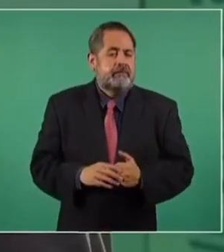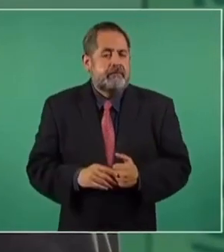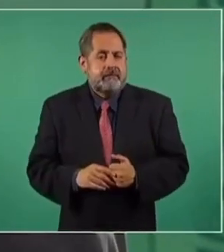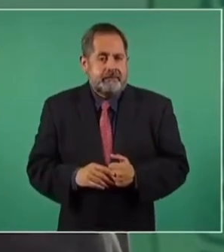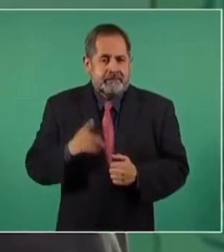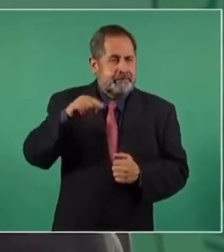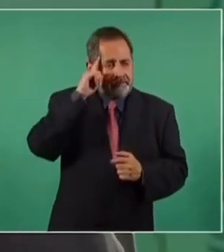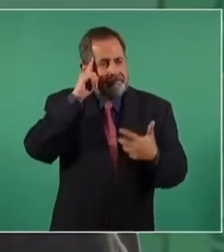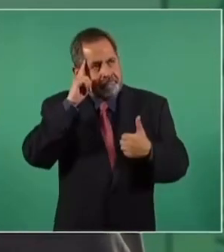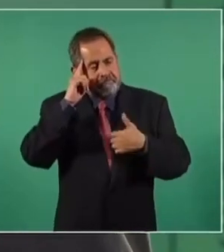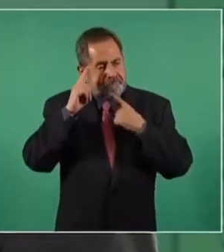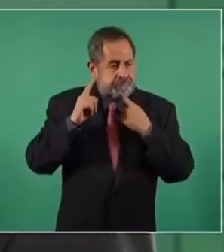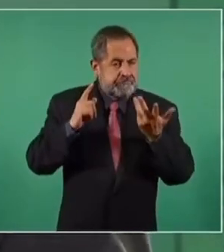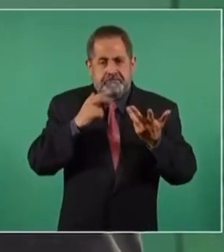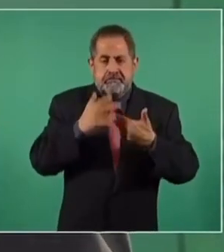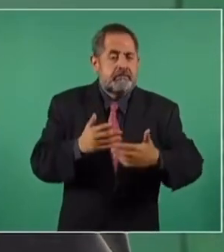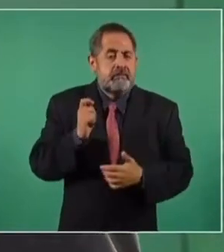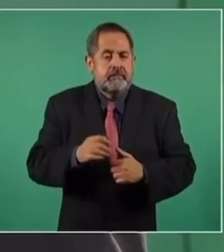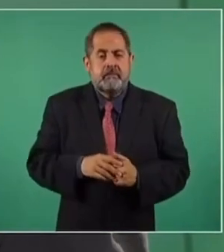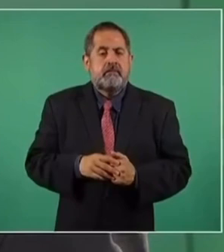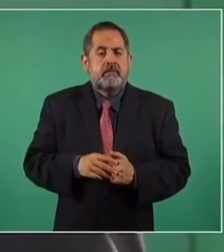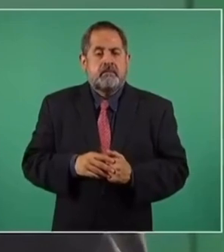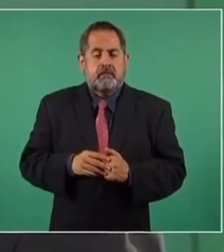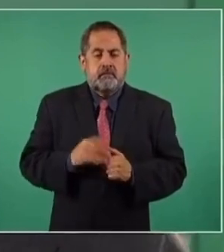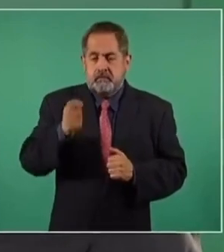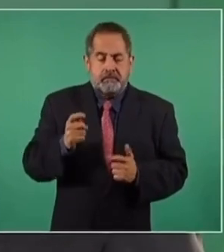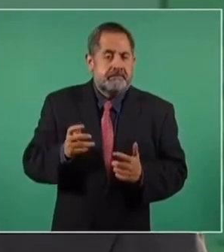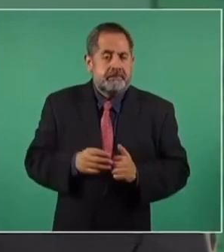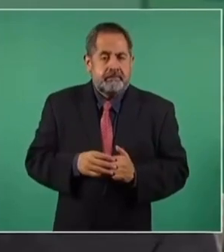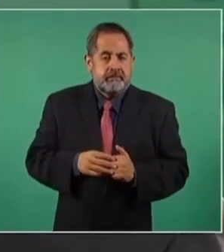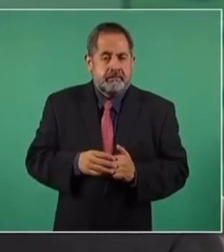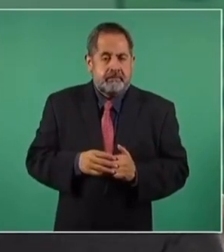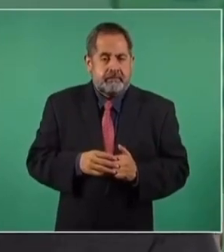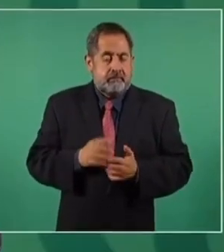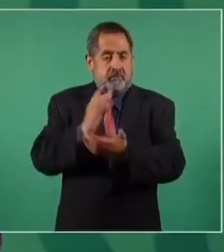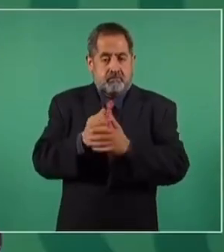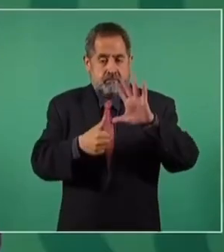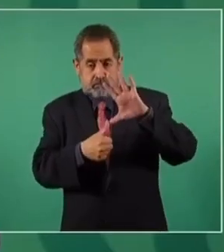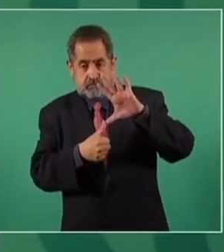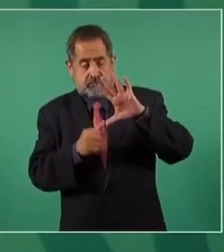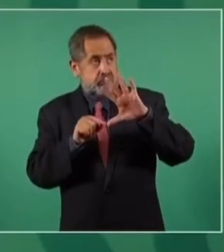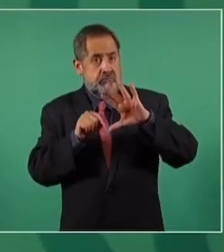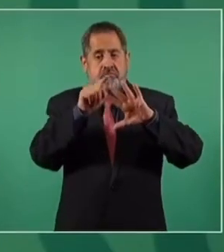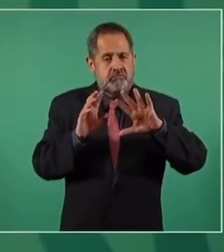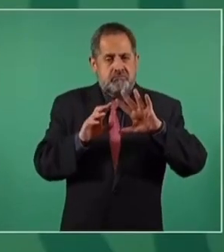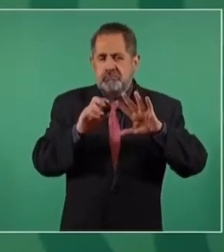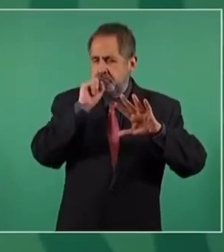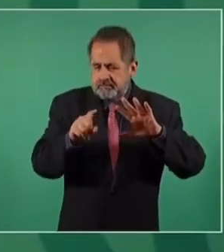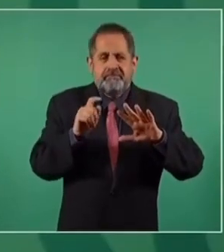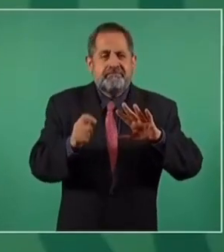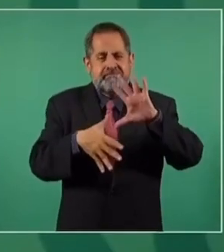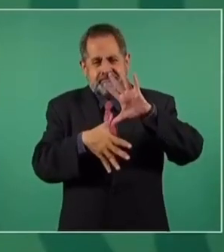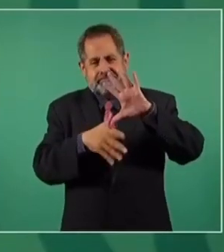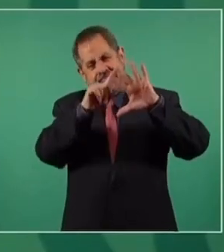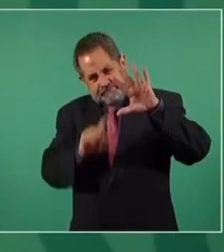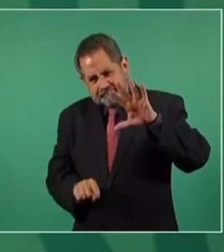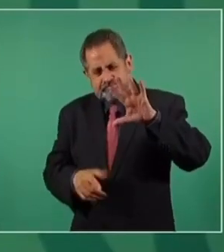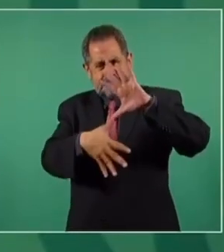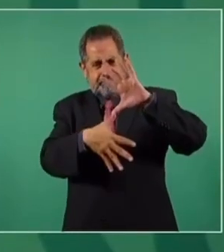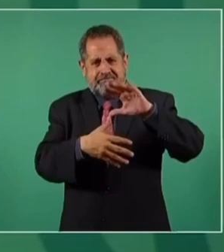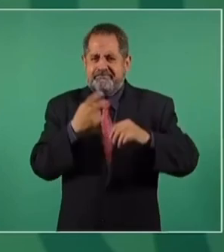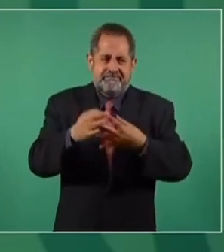Ya se está entendiendo. Y no sólo es América del Norte, es toda América,